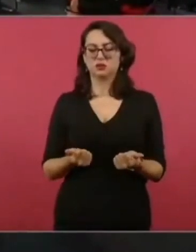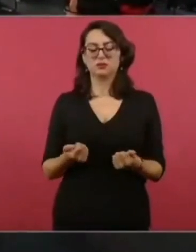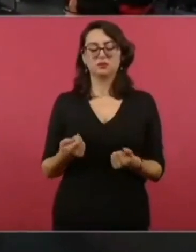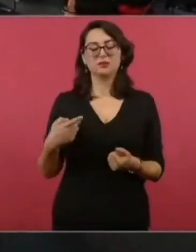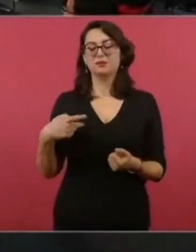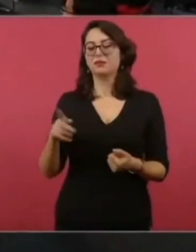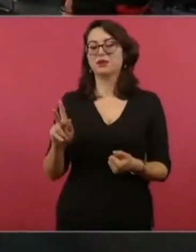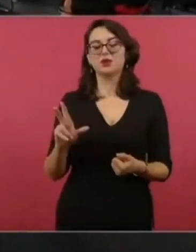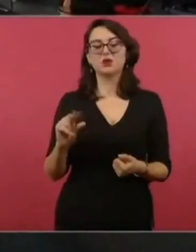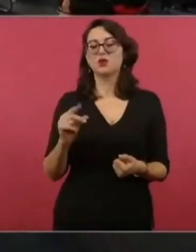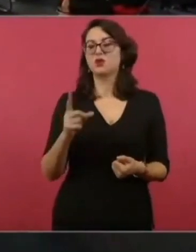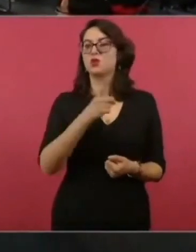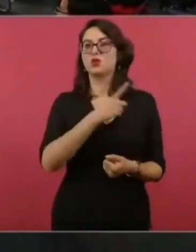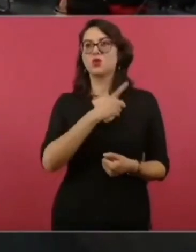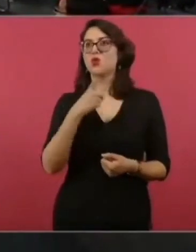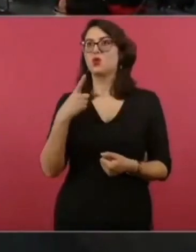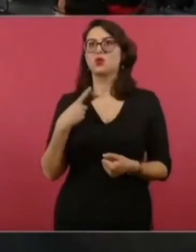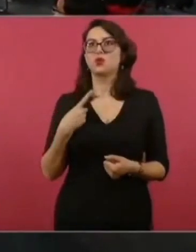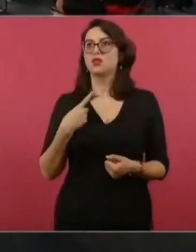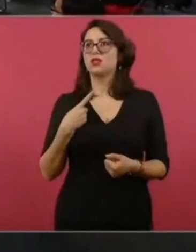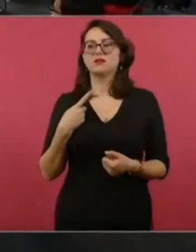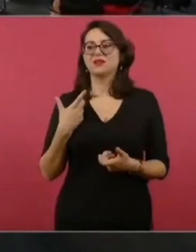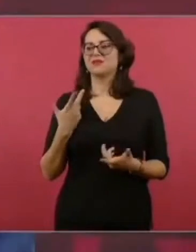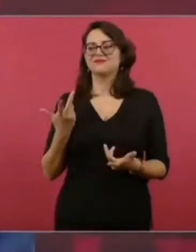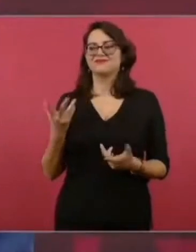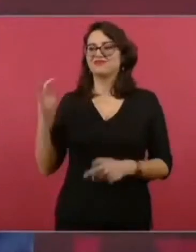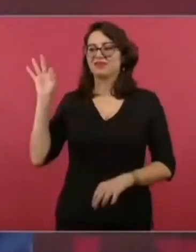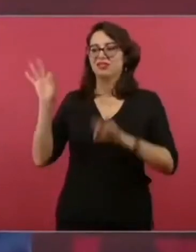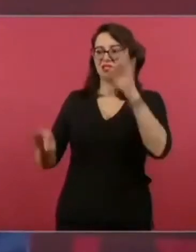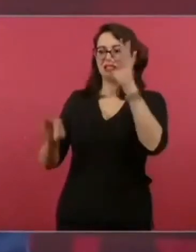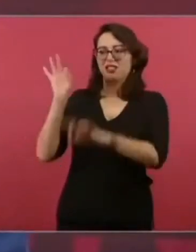dejen manipular.